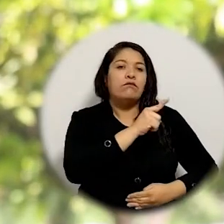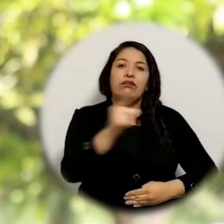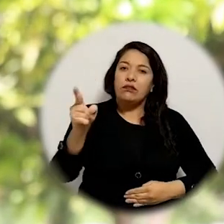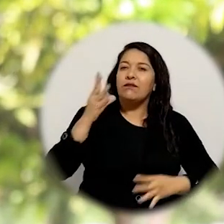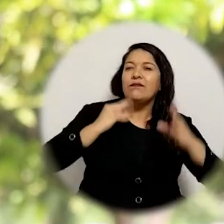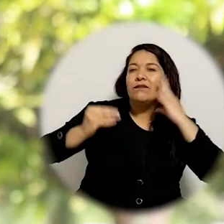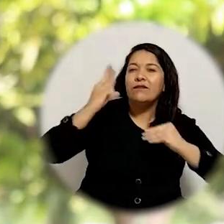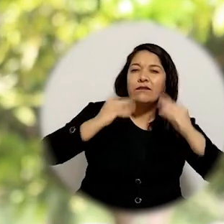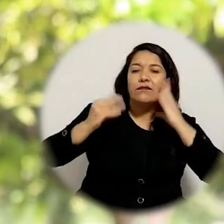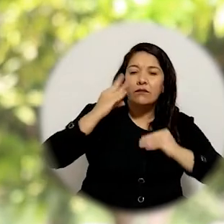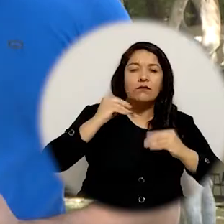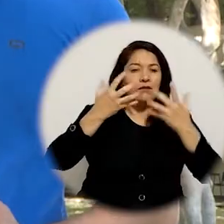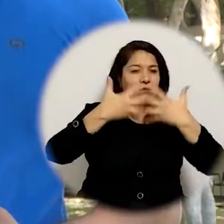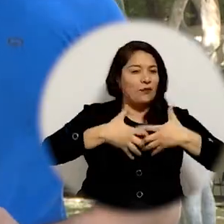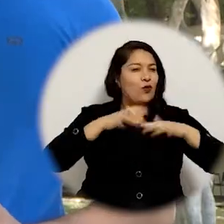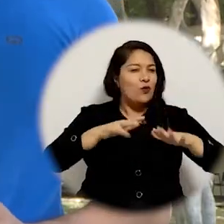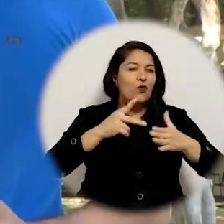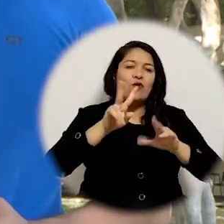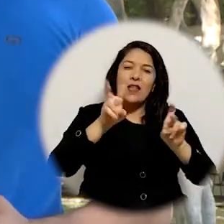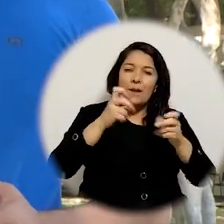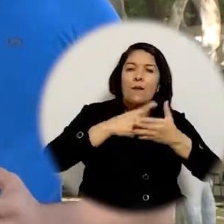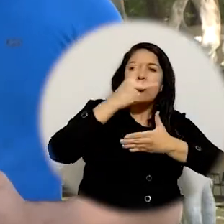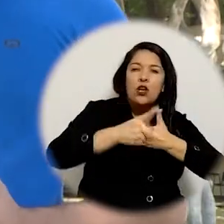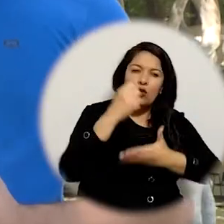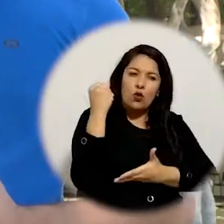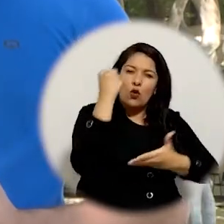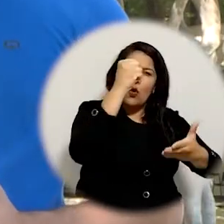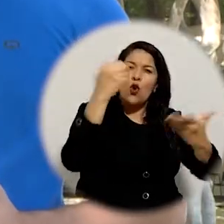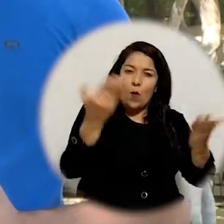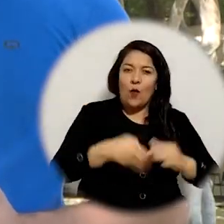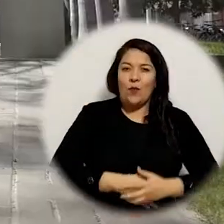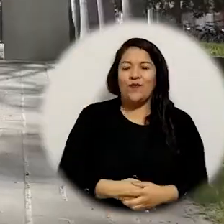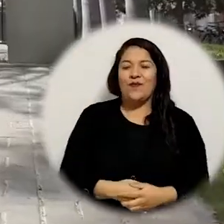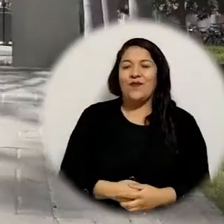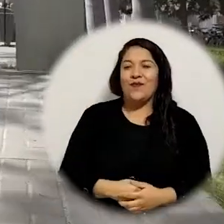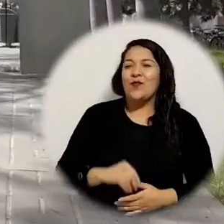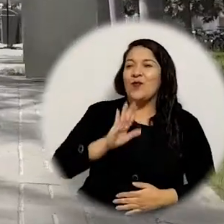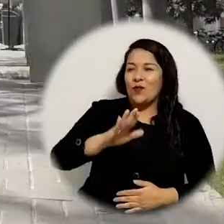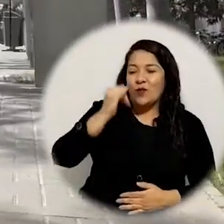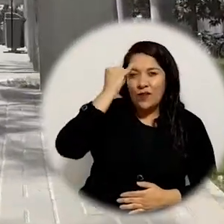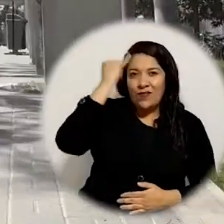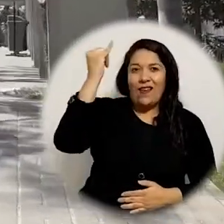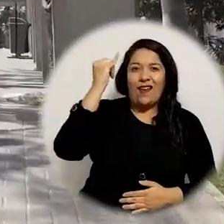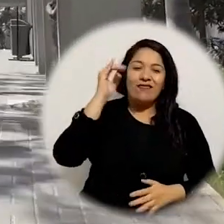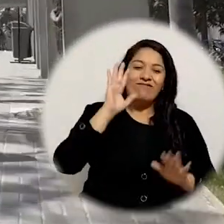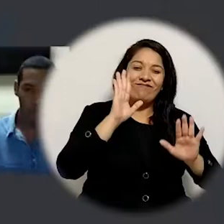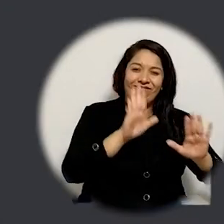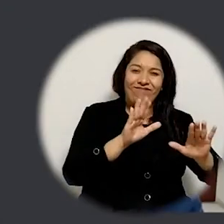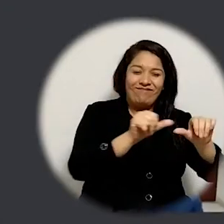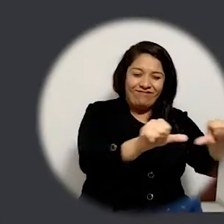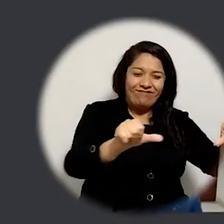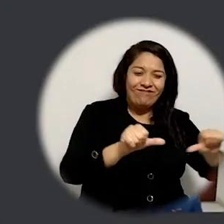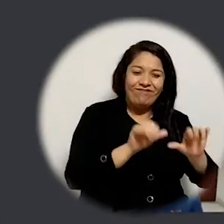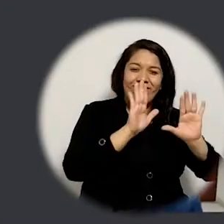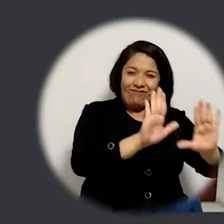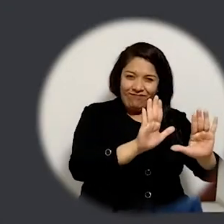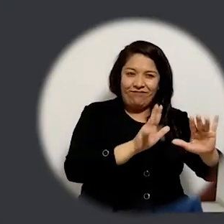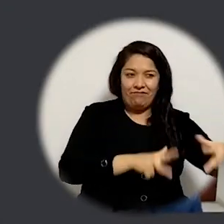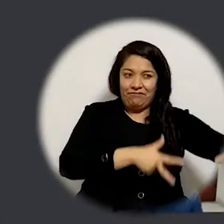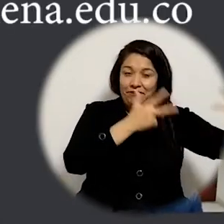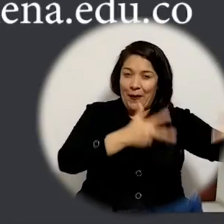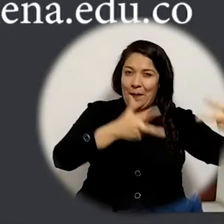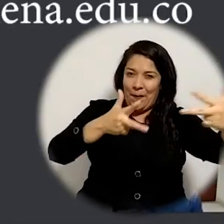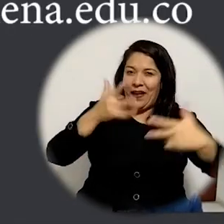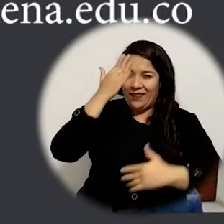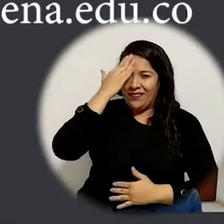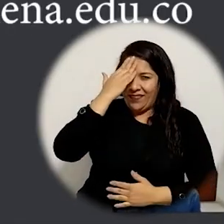guiar a sus estudiantes desde la experiencia de empresarios sobre proyectos de inversión Teniendo en cuenta la iniciativa Aula Invertida para el modelo de